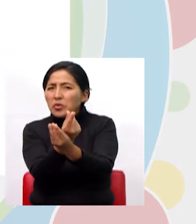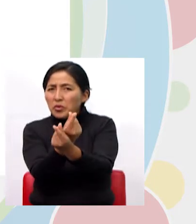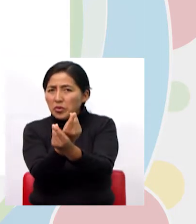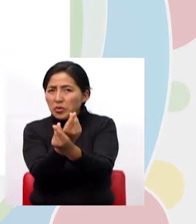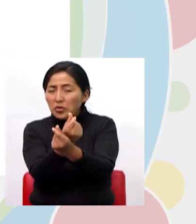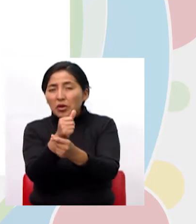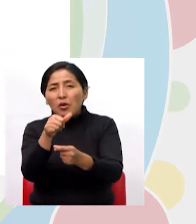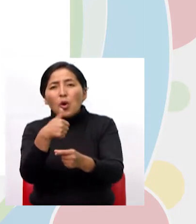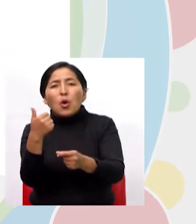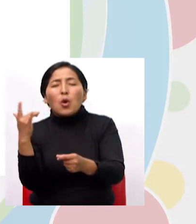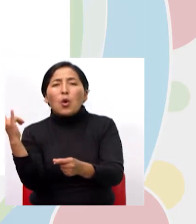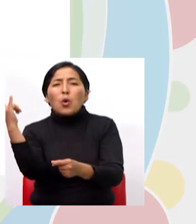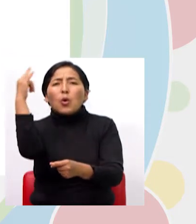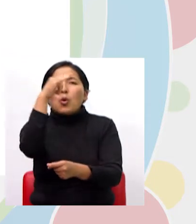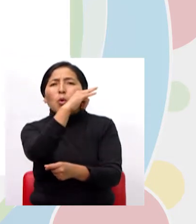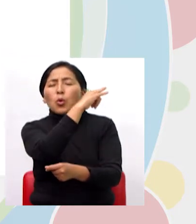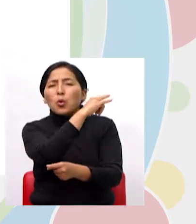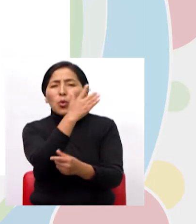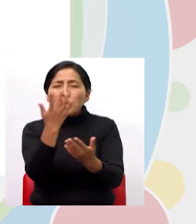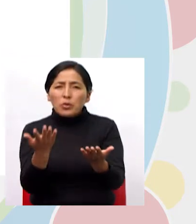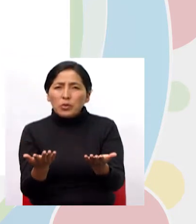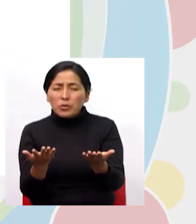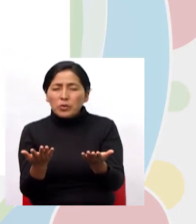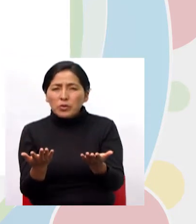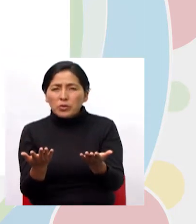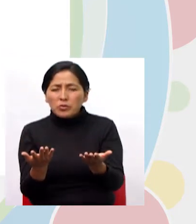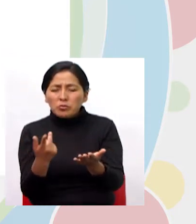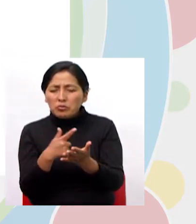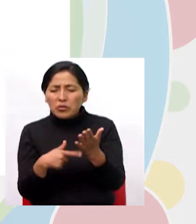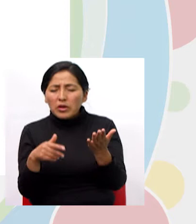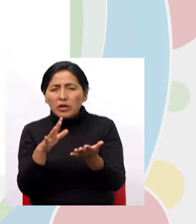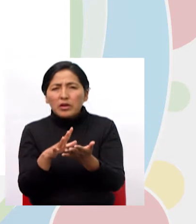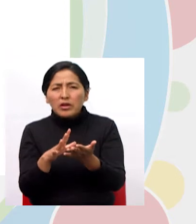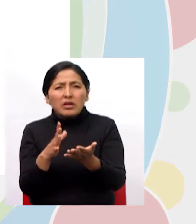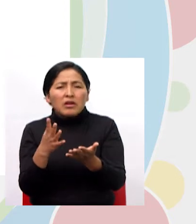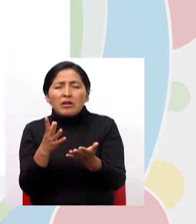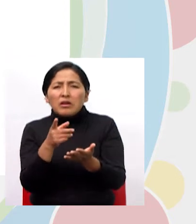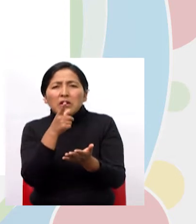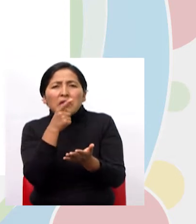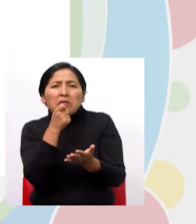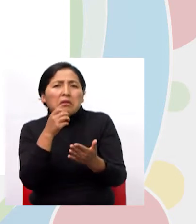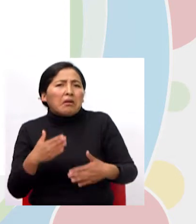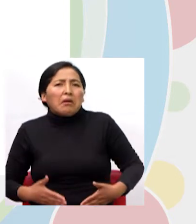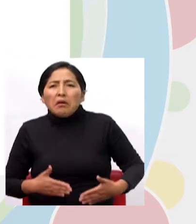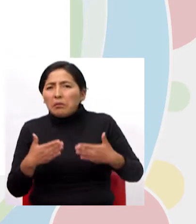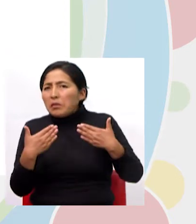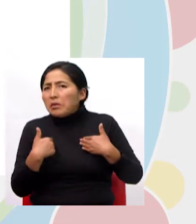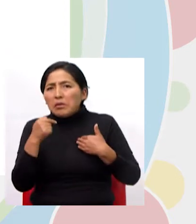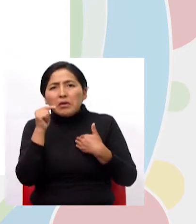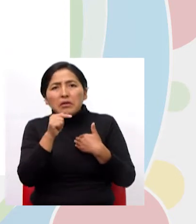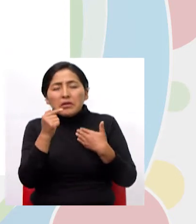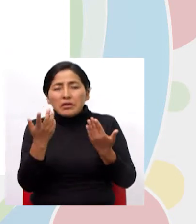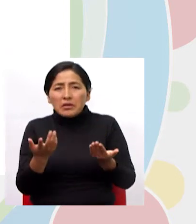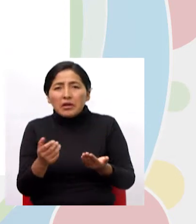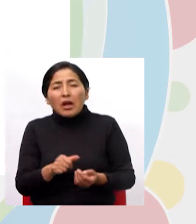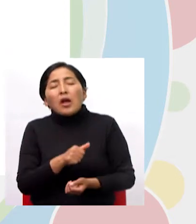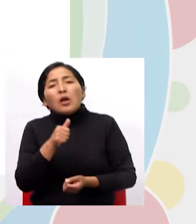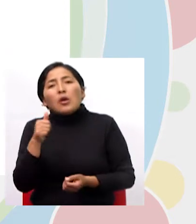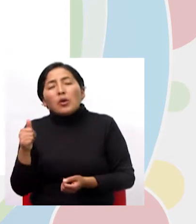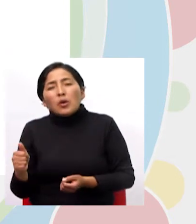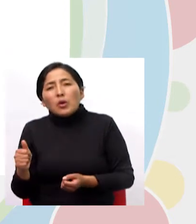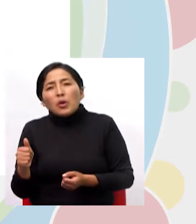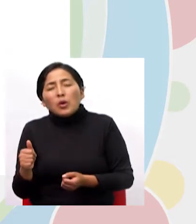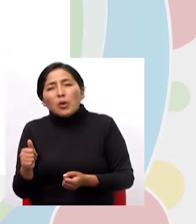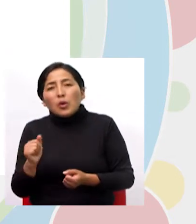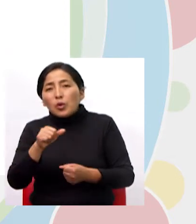aéreo también tienen que ir pensando qué es lo que hemos aprendido acerca de los animales aéreos el siguiente es